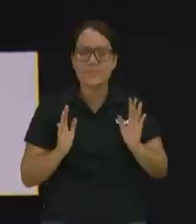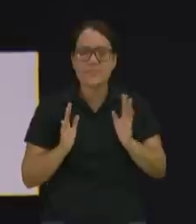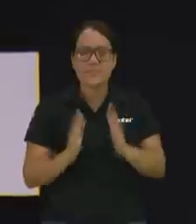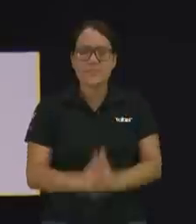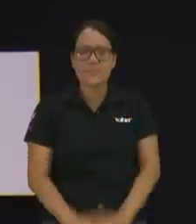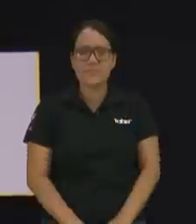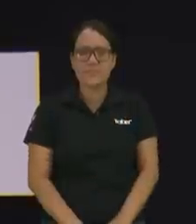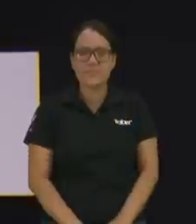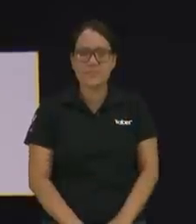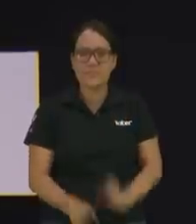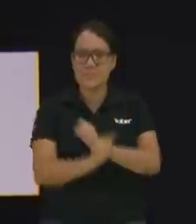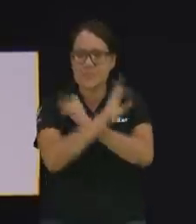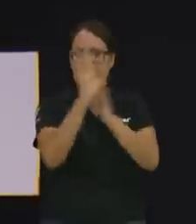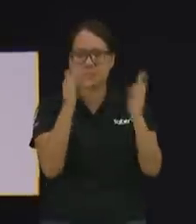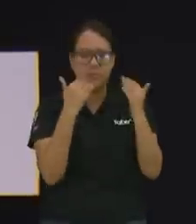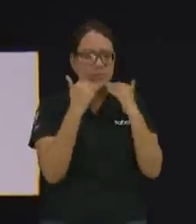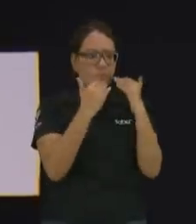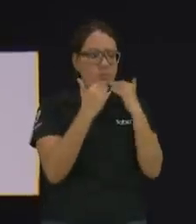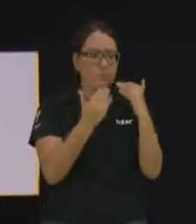Decide las cosas como son.